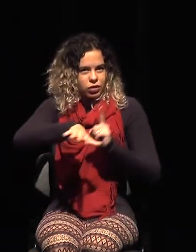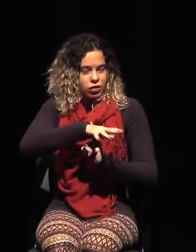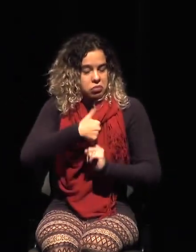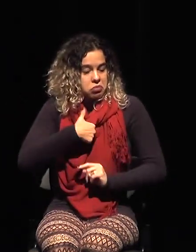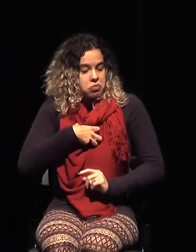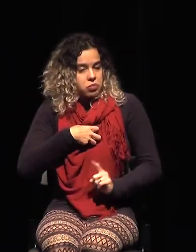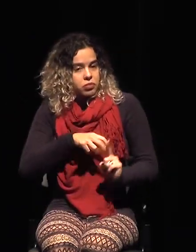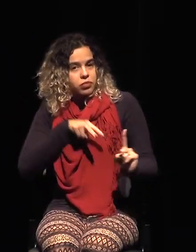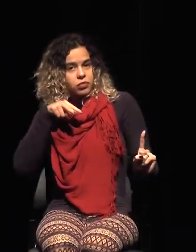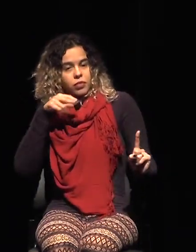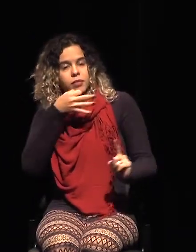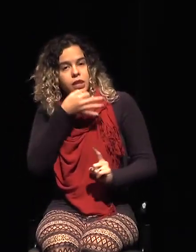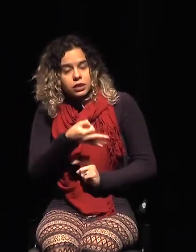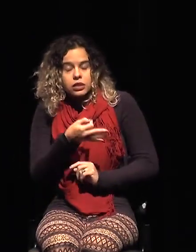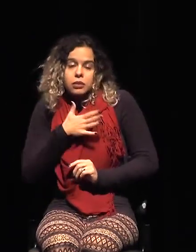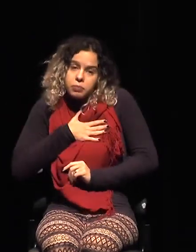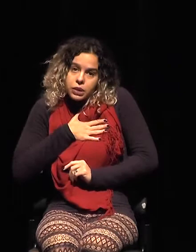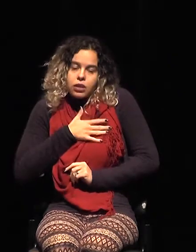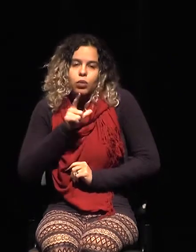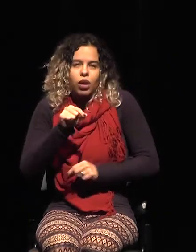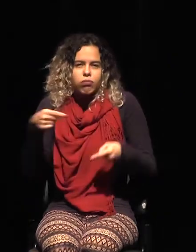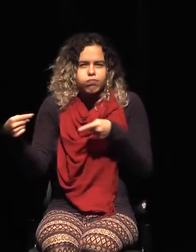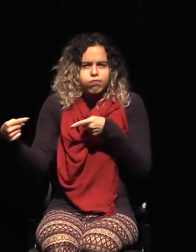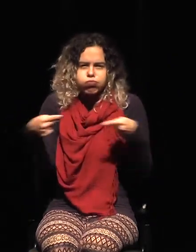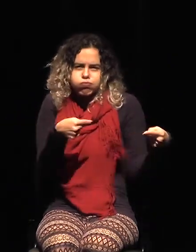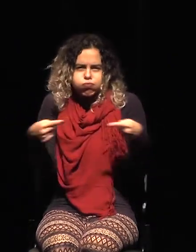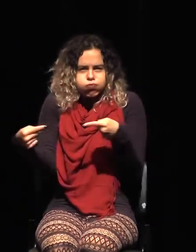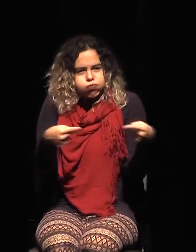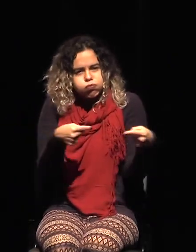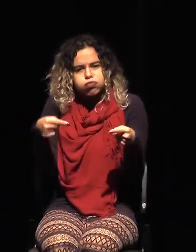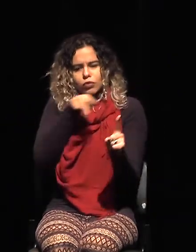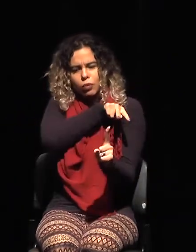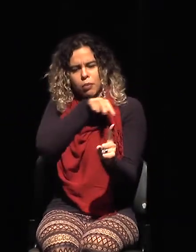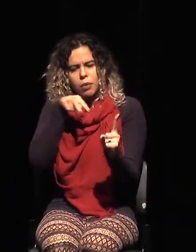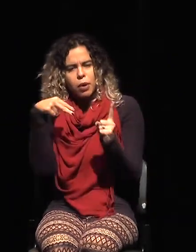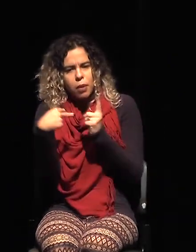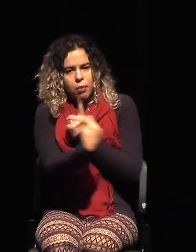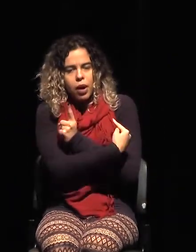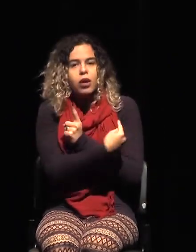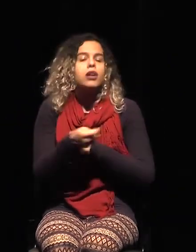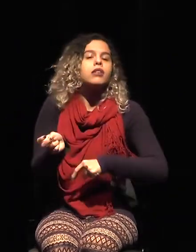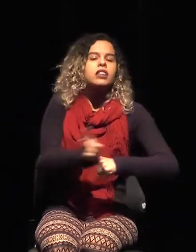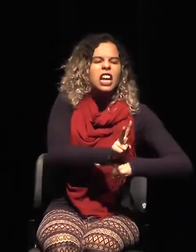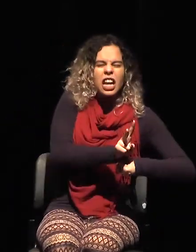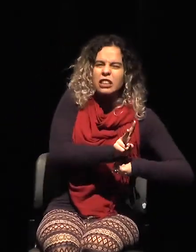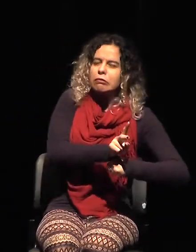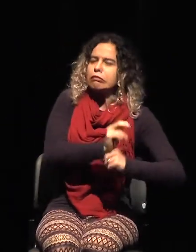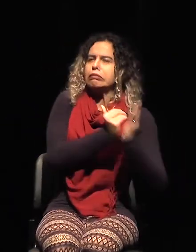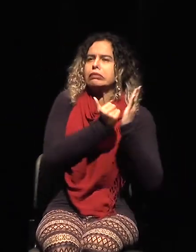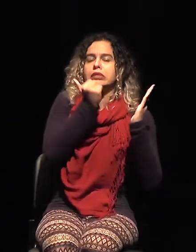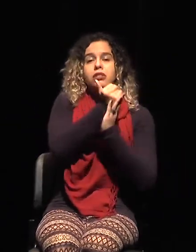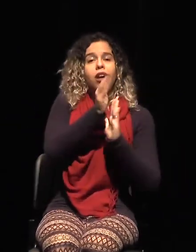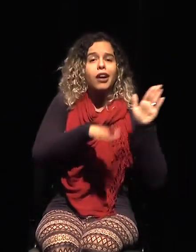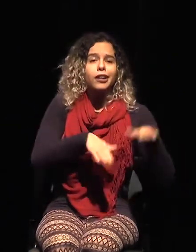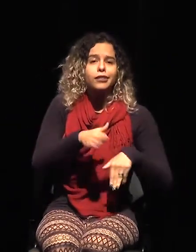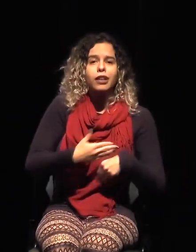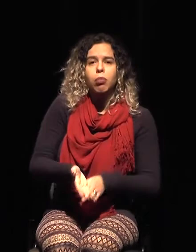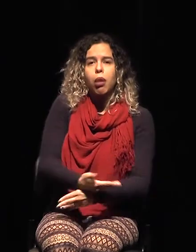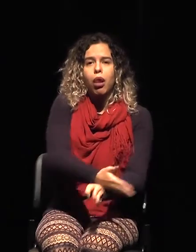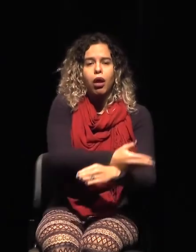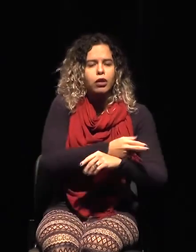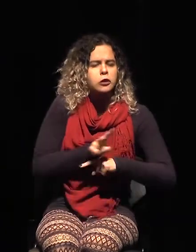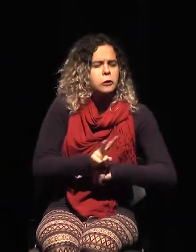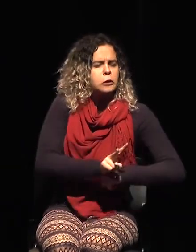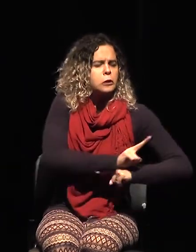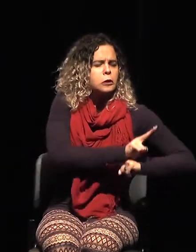sobre todo bajo todas las ópticas, los que controlan demasiado los órganos de control y que muchas veces con ese control hacen con que no